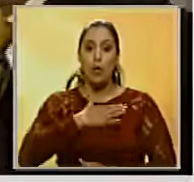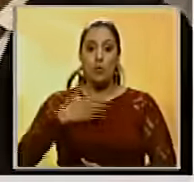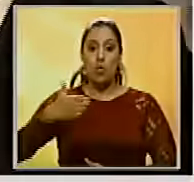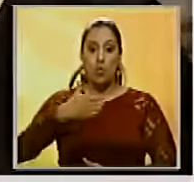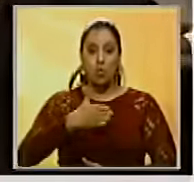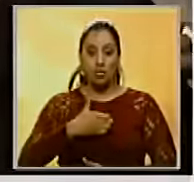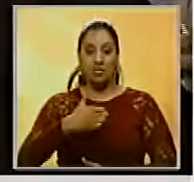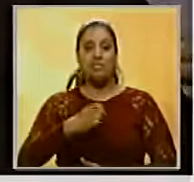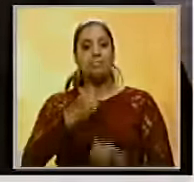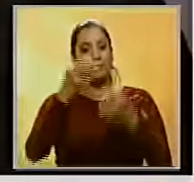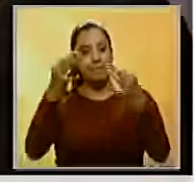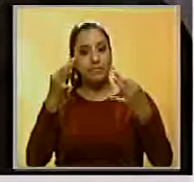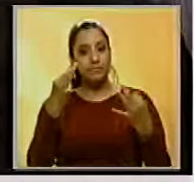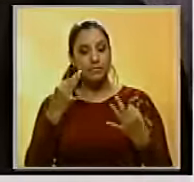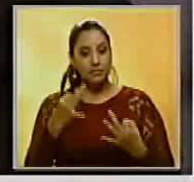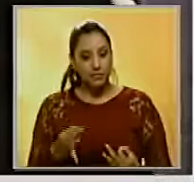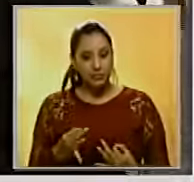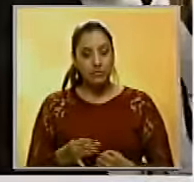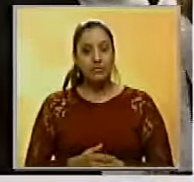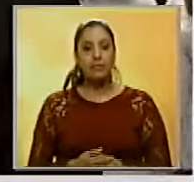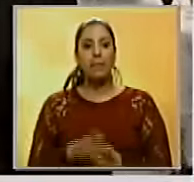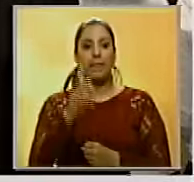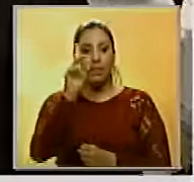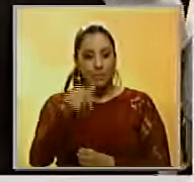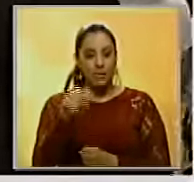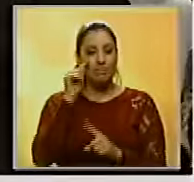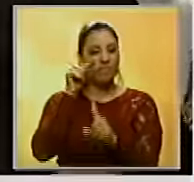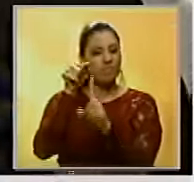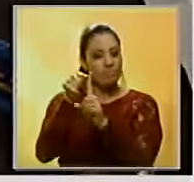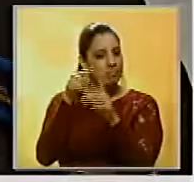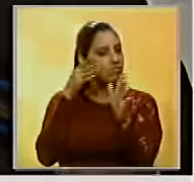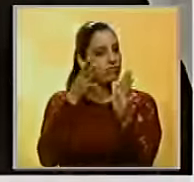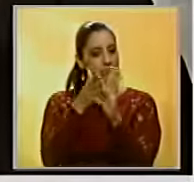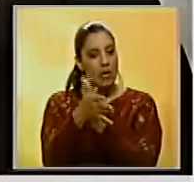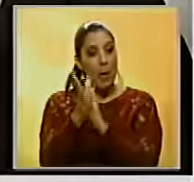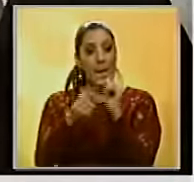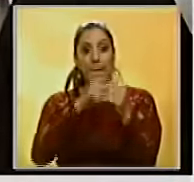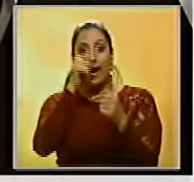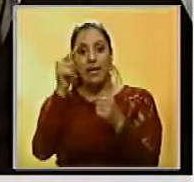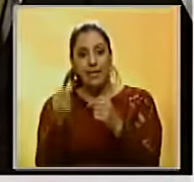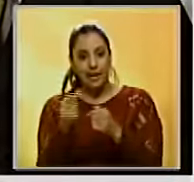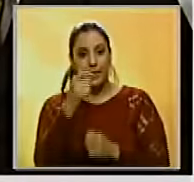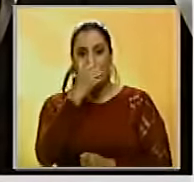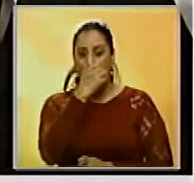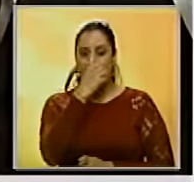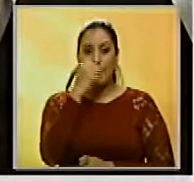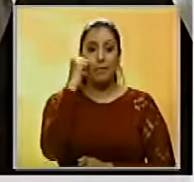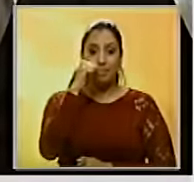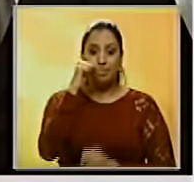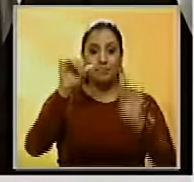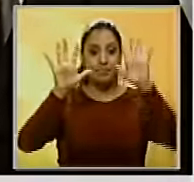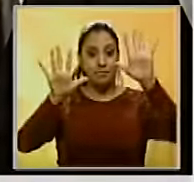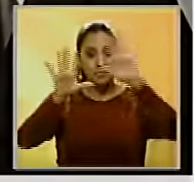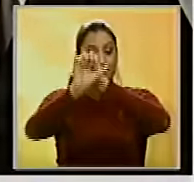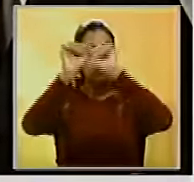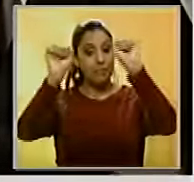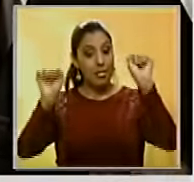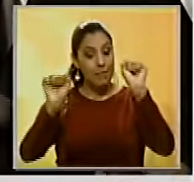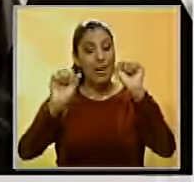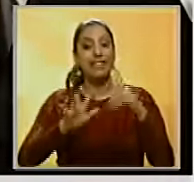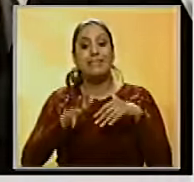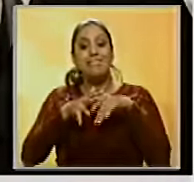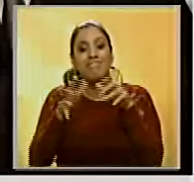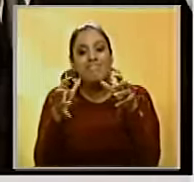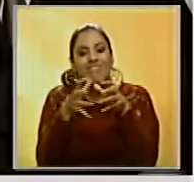Democrática ha oficializado y también ha señalado que mañana, este sábado a las 10 de la mañana, hay la